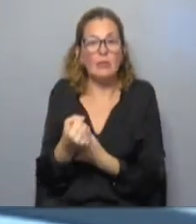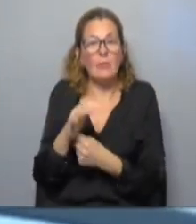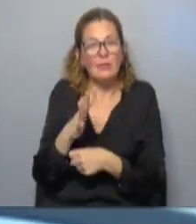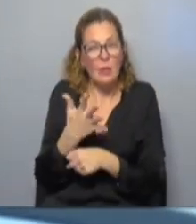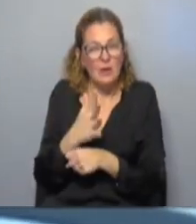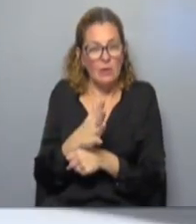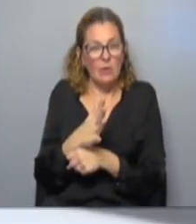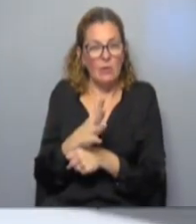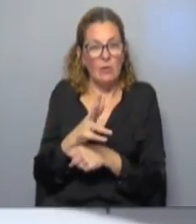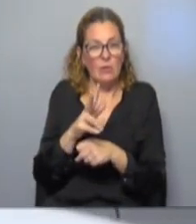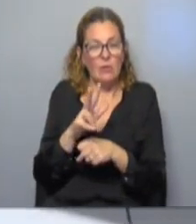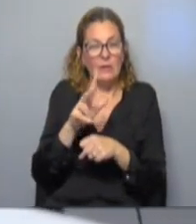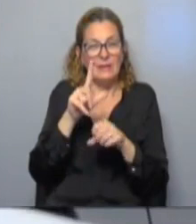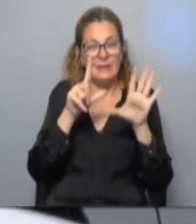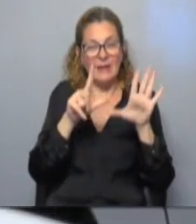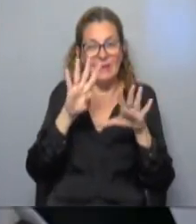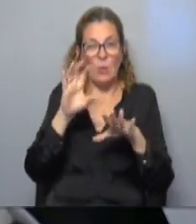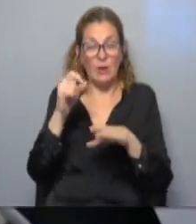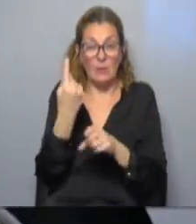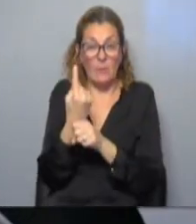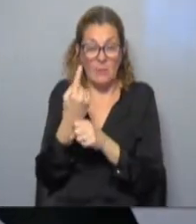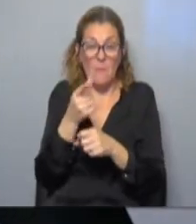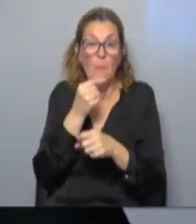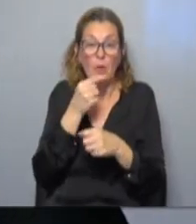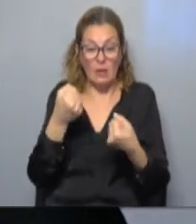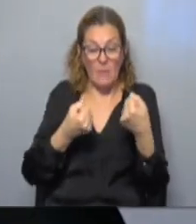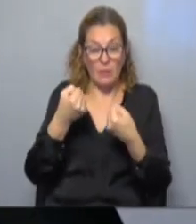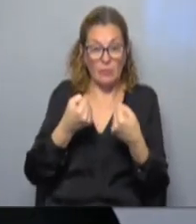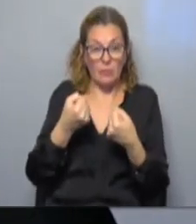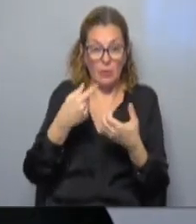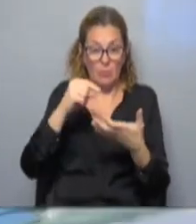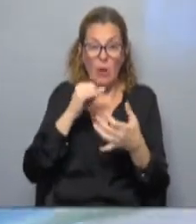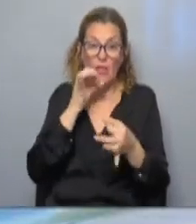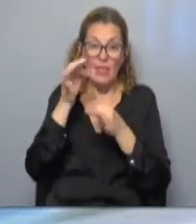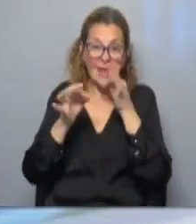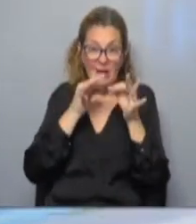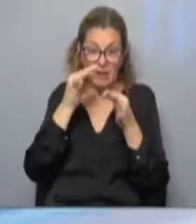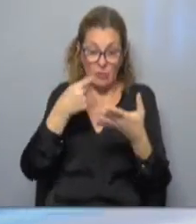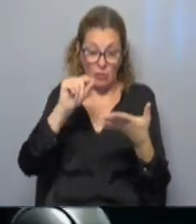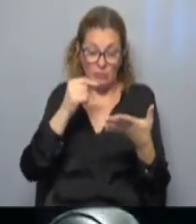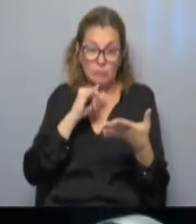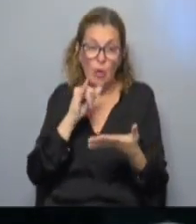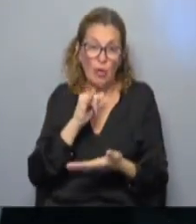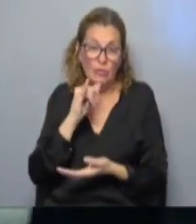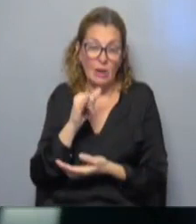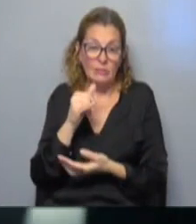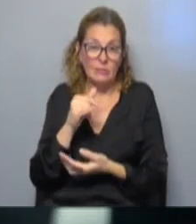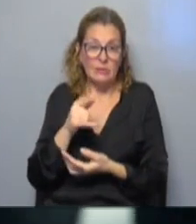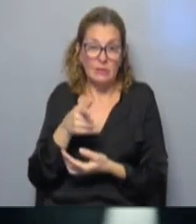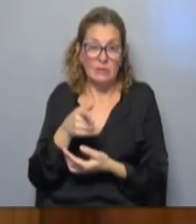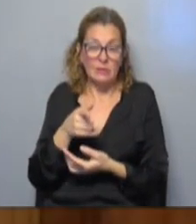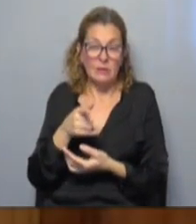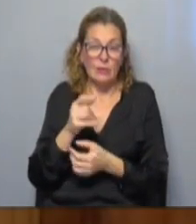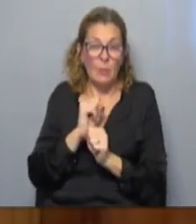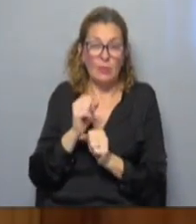8 menos 20 llegó el primer patrullero que nos tomó declaraciones a nosotras y a ella